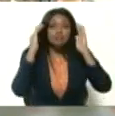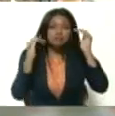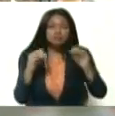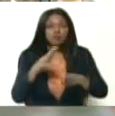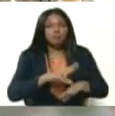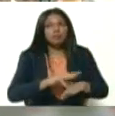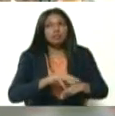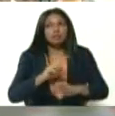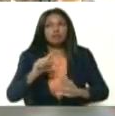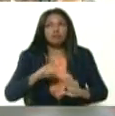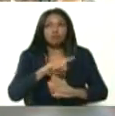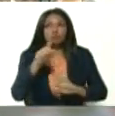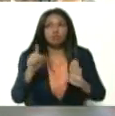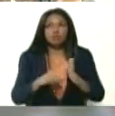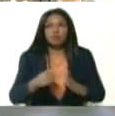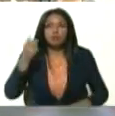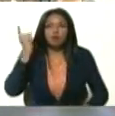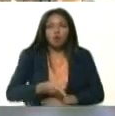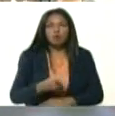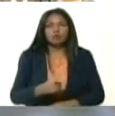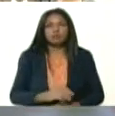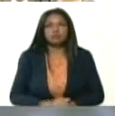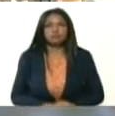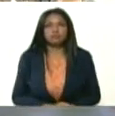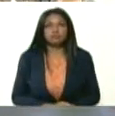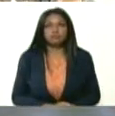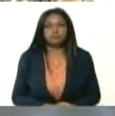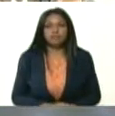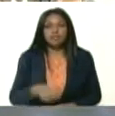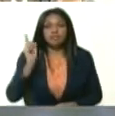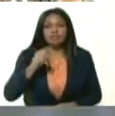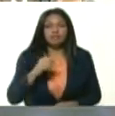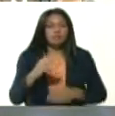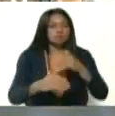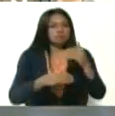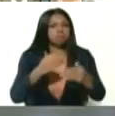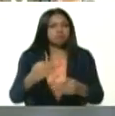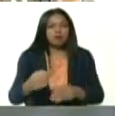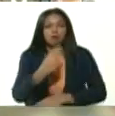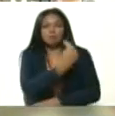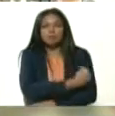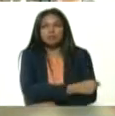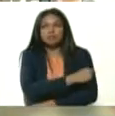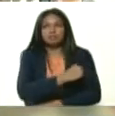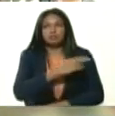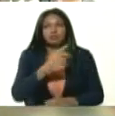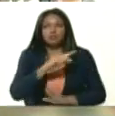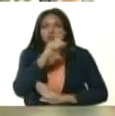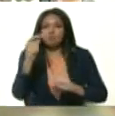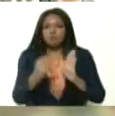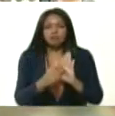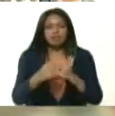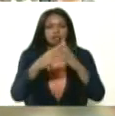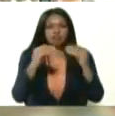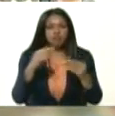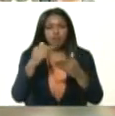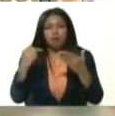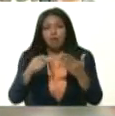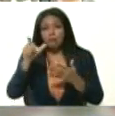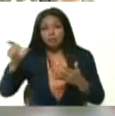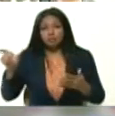horas del día. Es una orden que doy. Tenemos que avanzar a la hospitalización 100% de todos los casos.